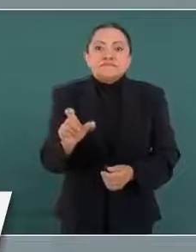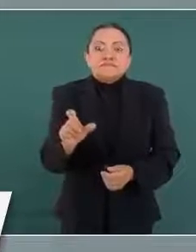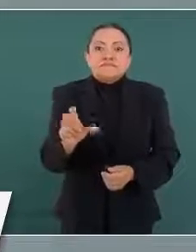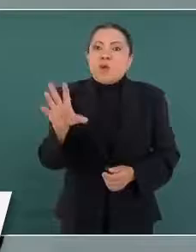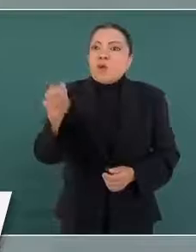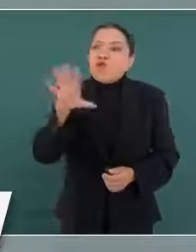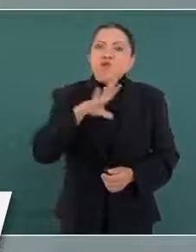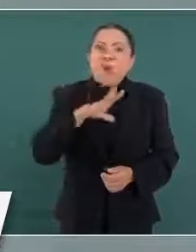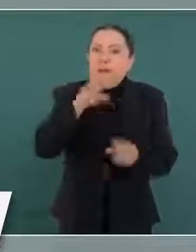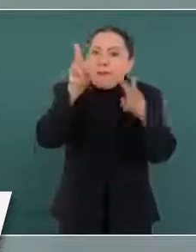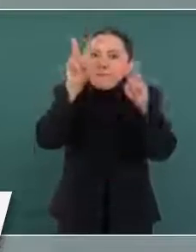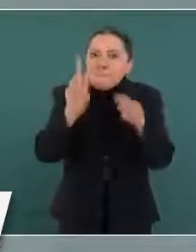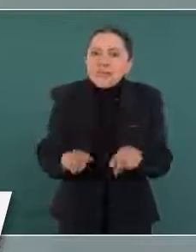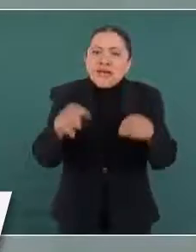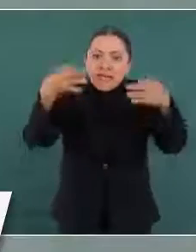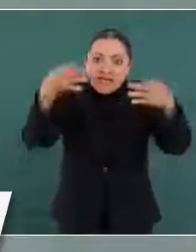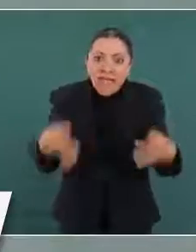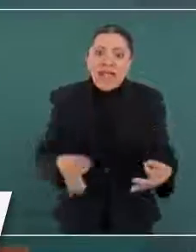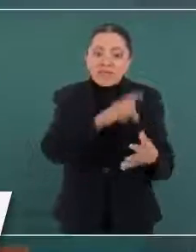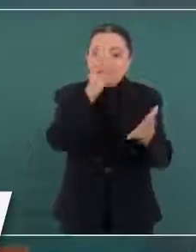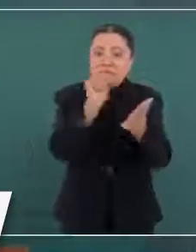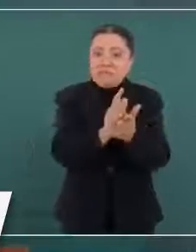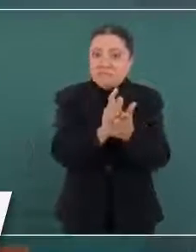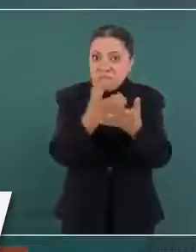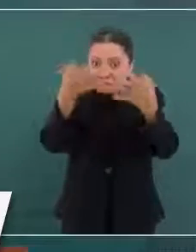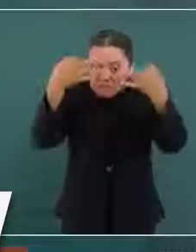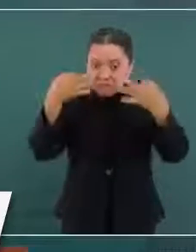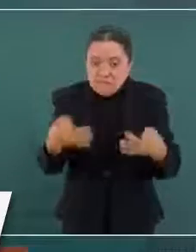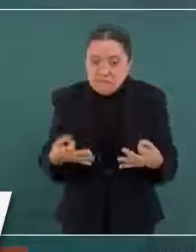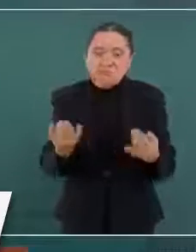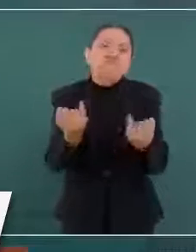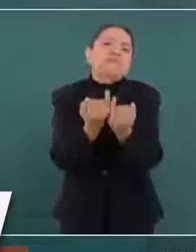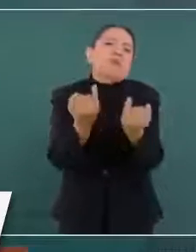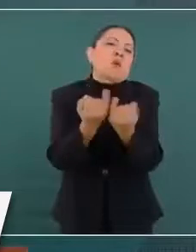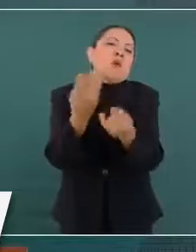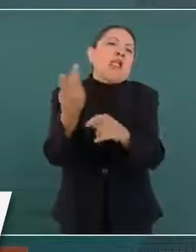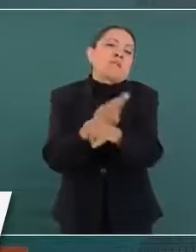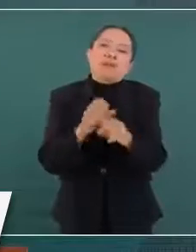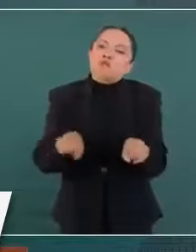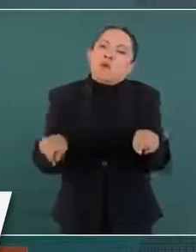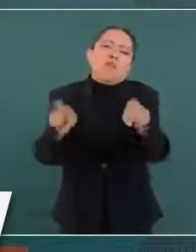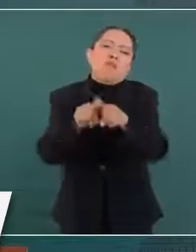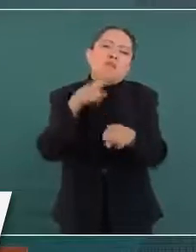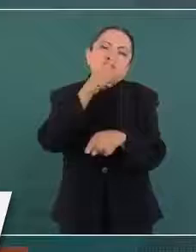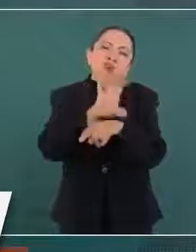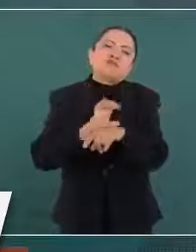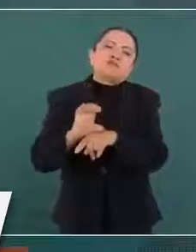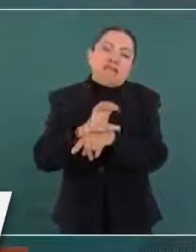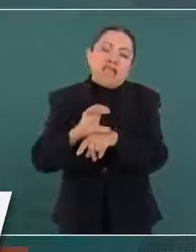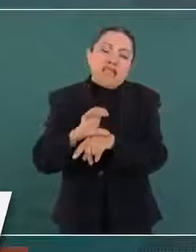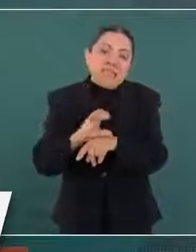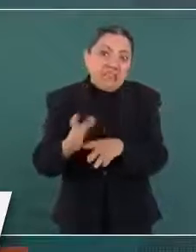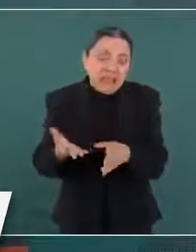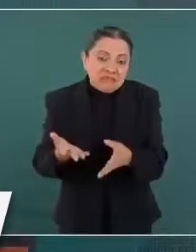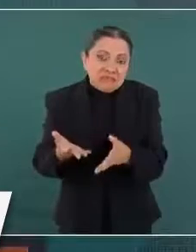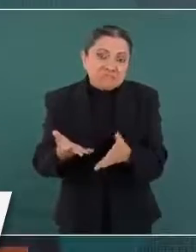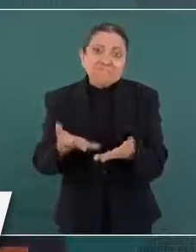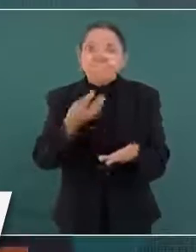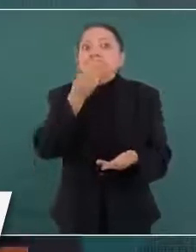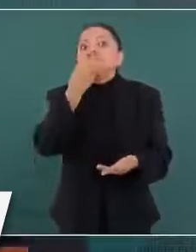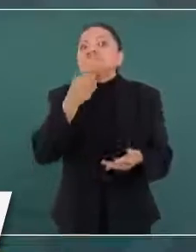legitimidad, fue lo que pasó también con Salinas, se tiene que caer en actos